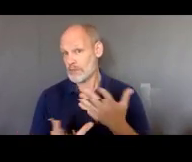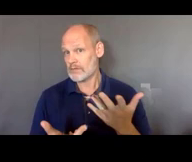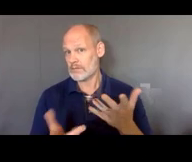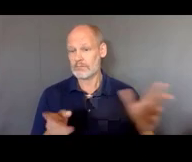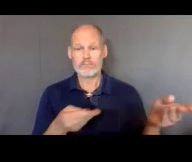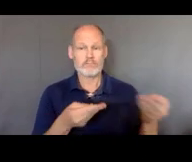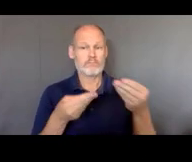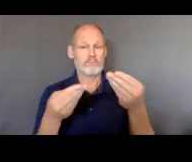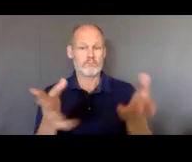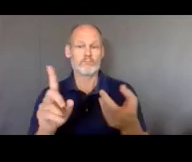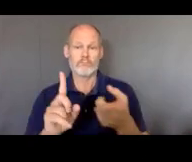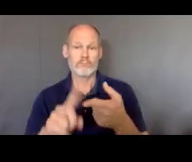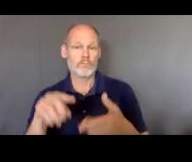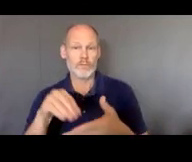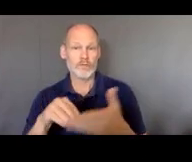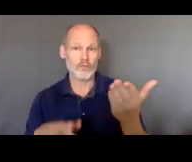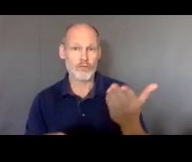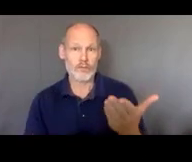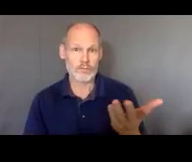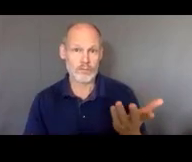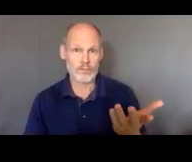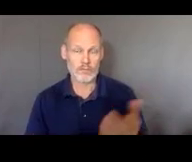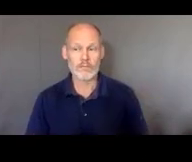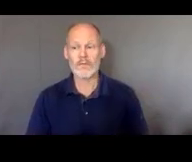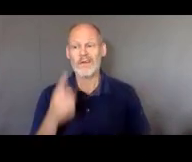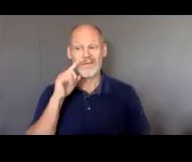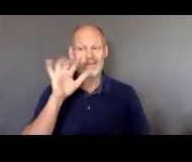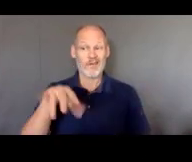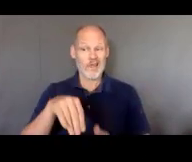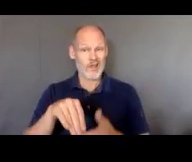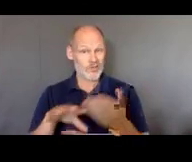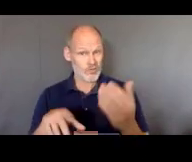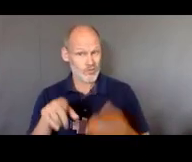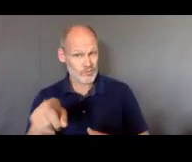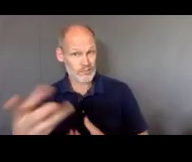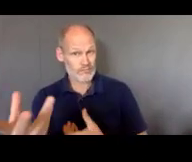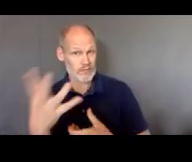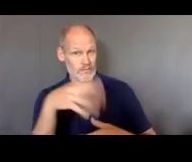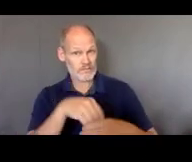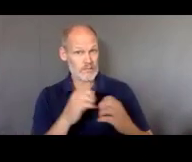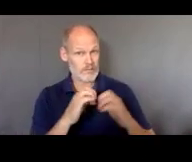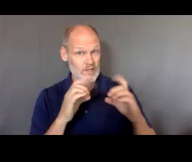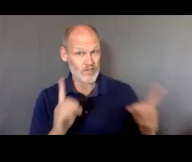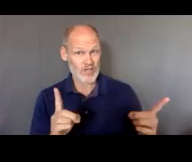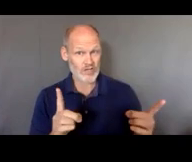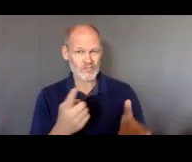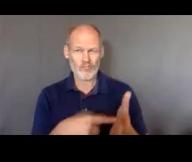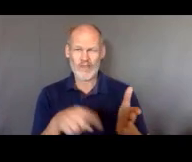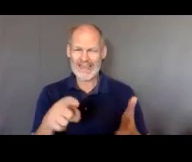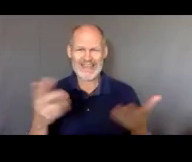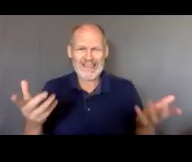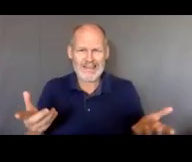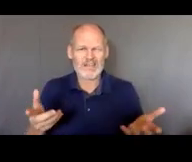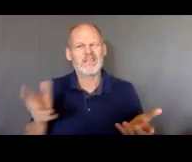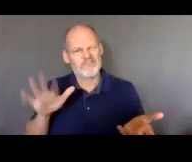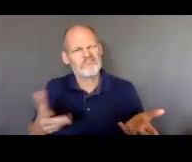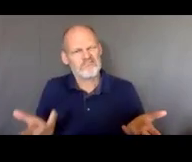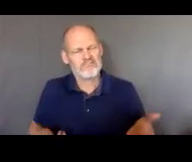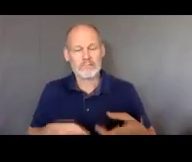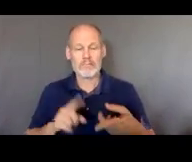estudiante para que ellos puedan participar en su educación. Y esto incluye servicios